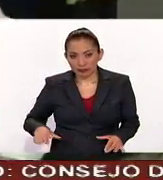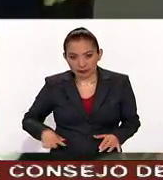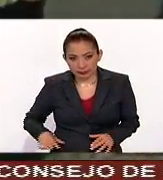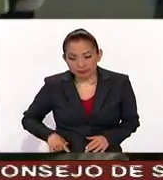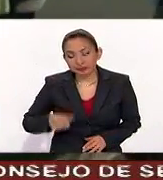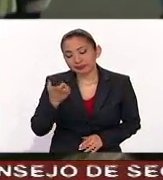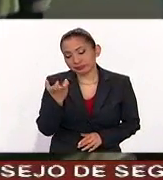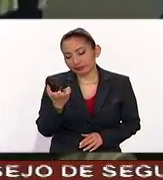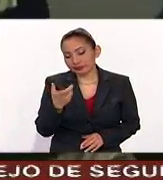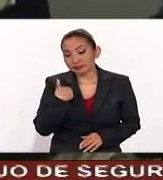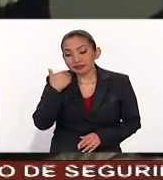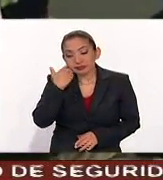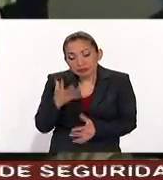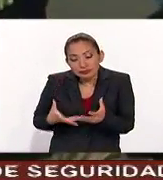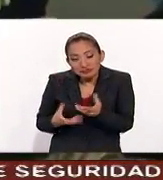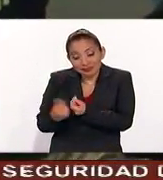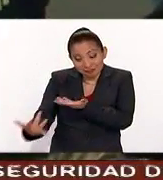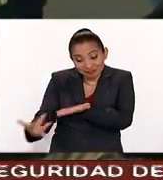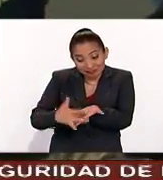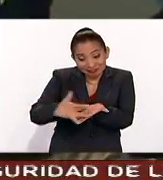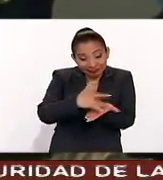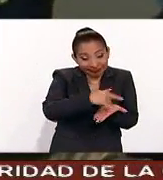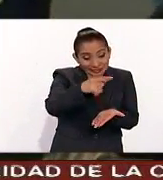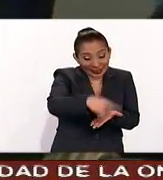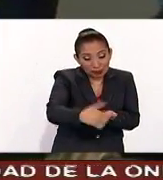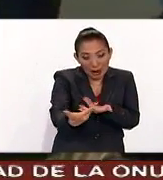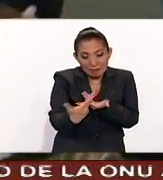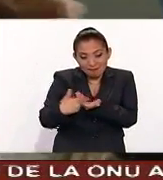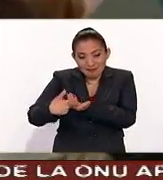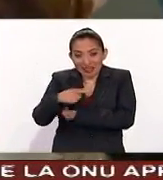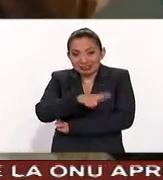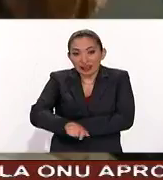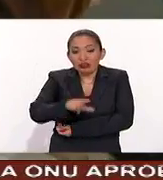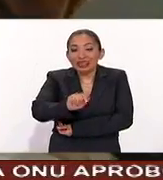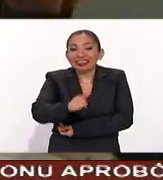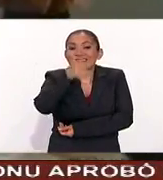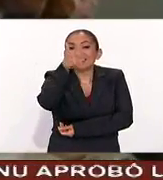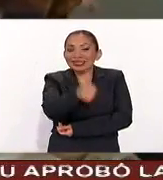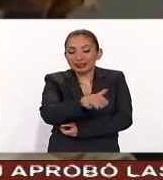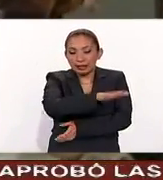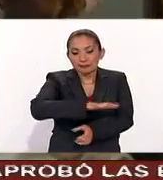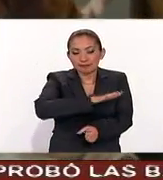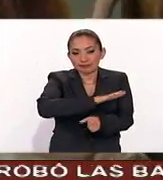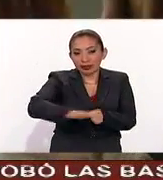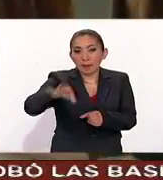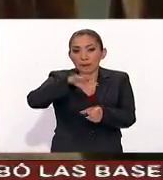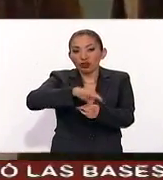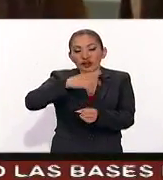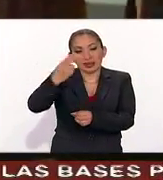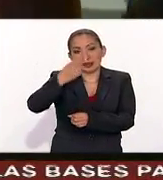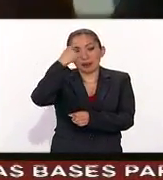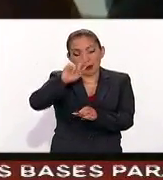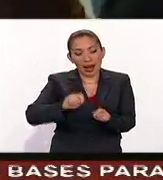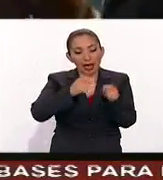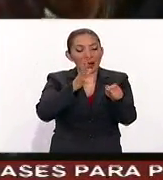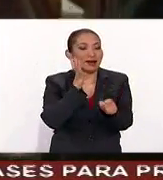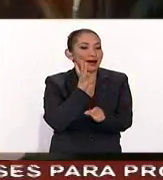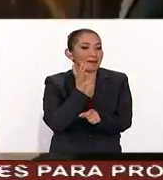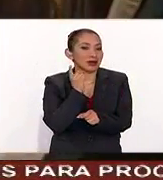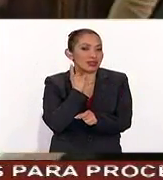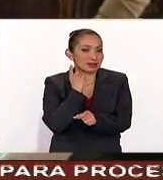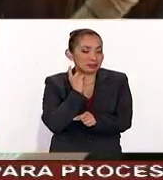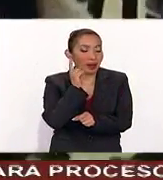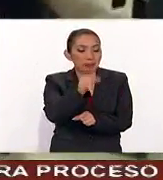y para ello trata de sumar apoyos para sumar los 176 votos que necesita que le dé la Cámara para